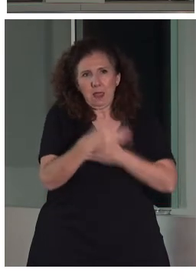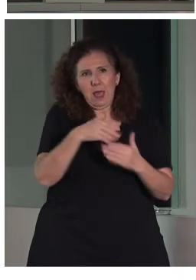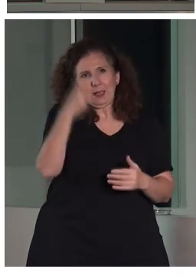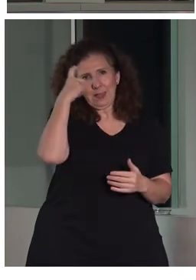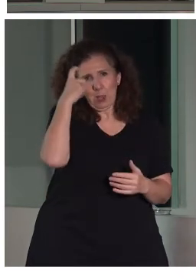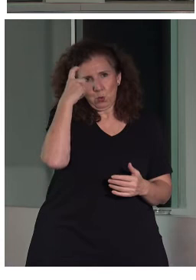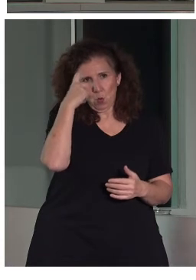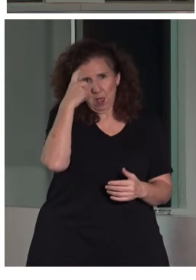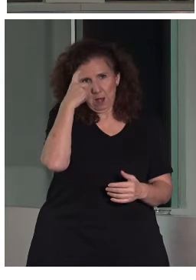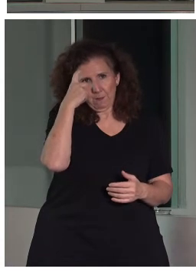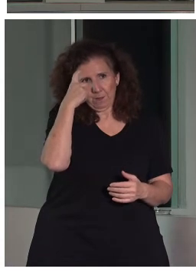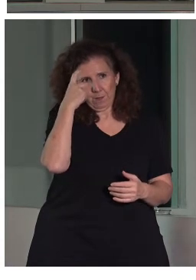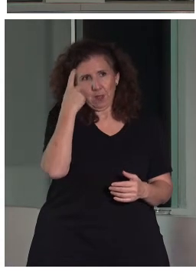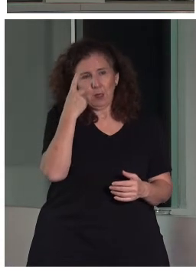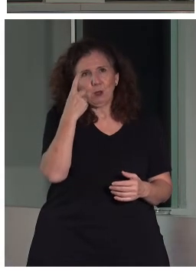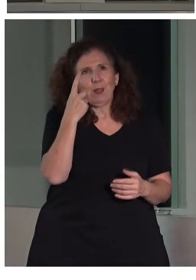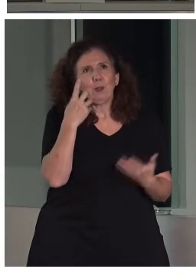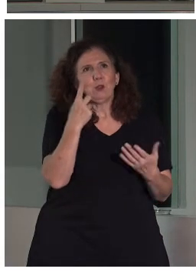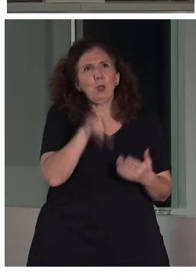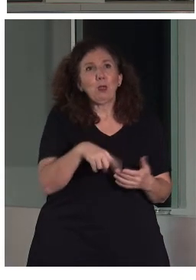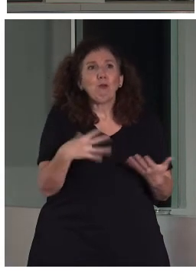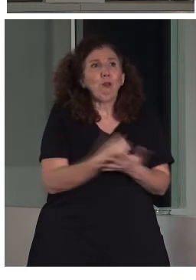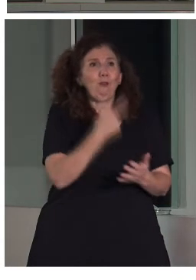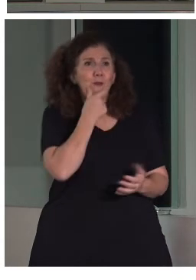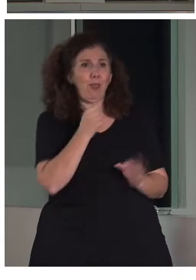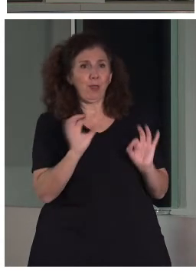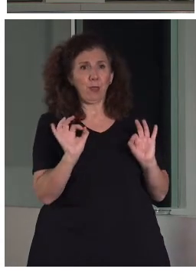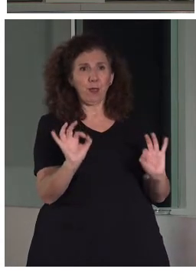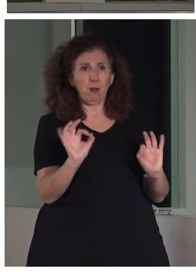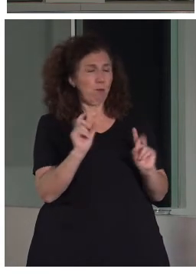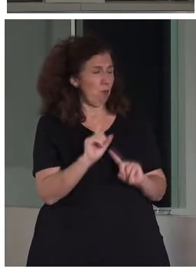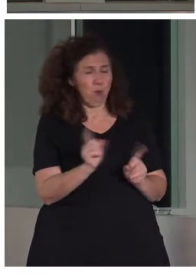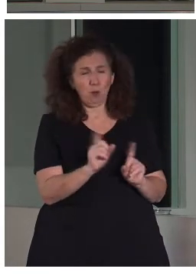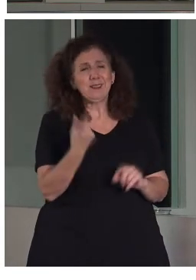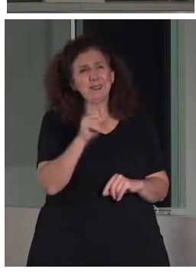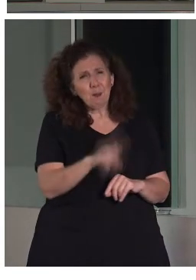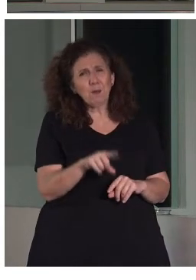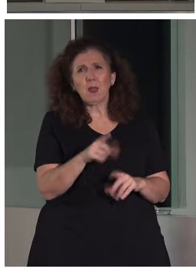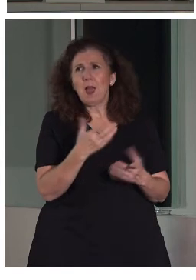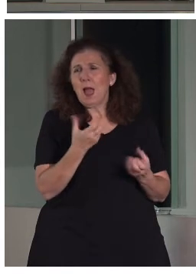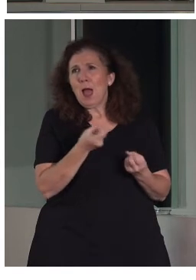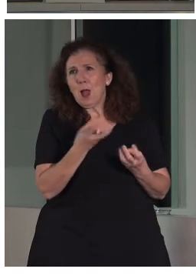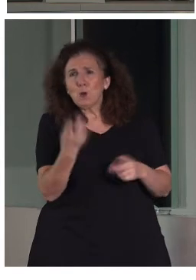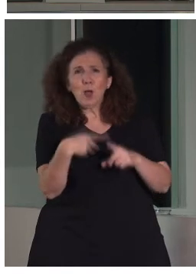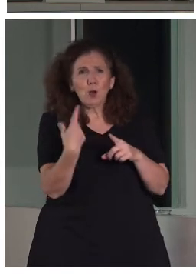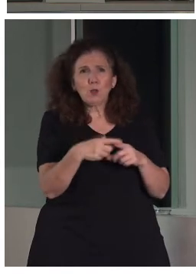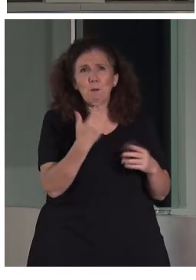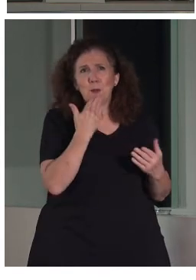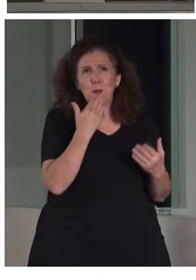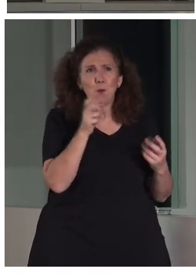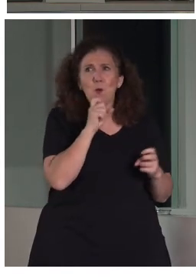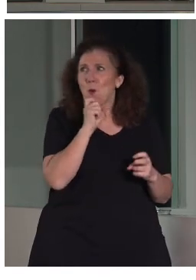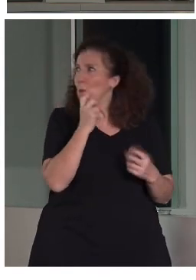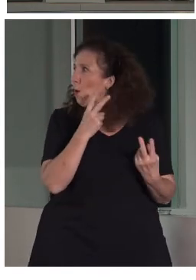Entonces, no todo es tan simple. Y además, luego nos encontramos con tesos tan maravillosos como este, ¿no? Entonces,